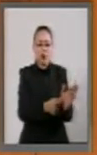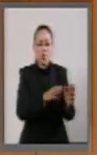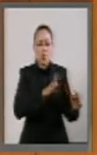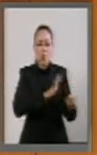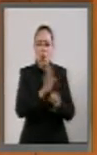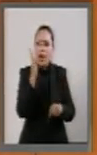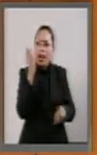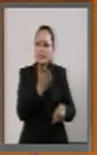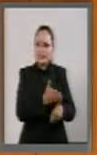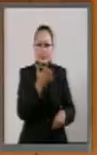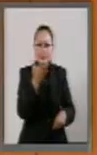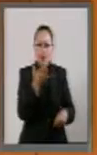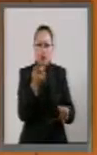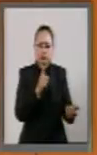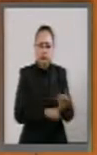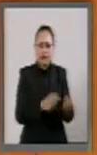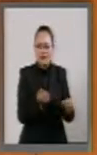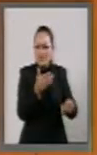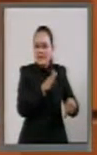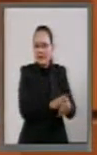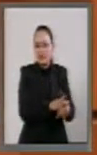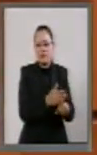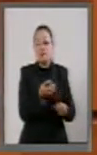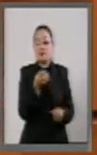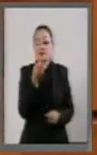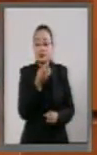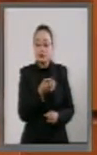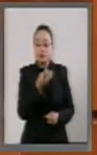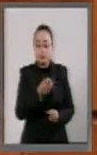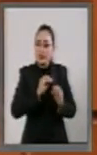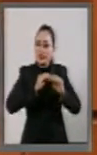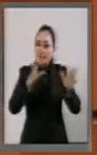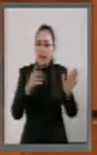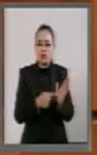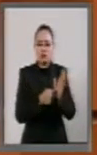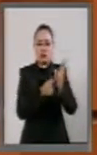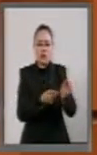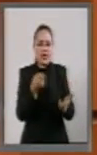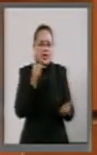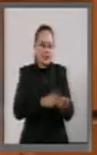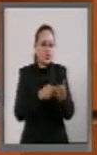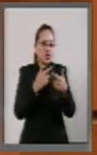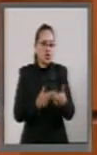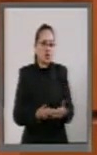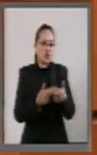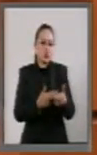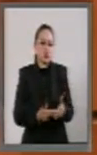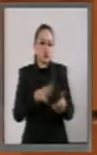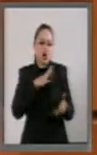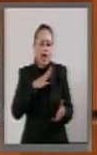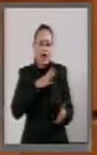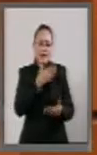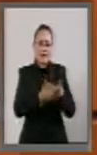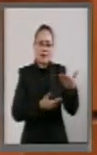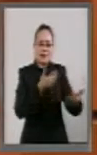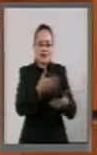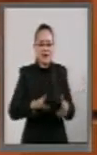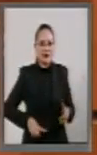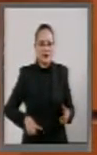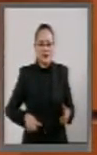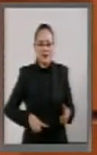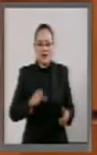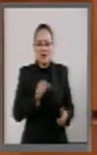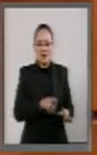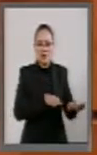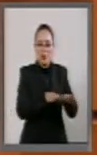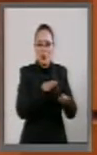sanción administrativa. Evidentemente con los propios recursos que podría tener un servidor público para